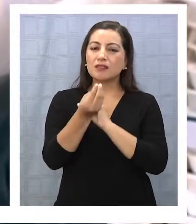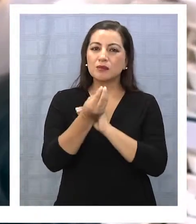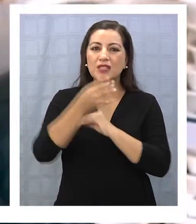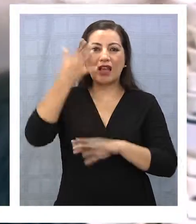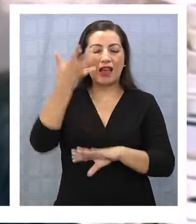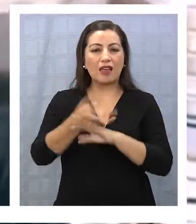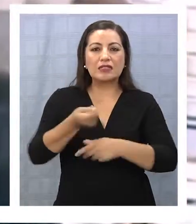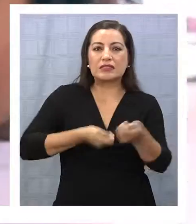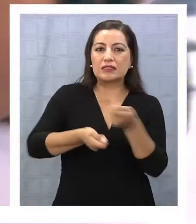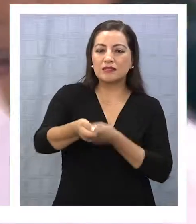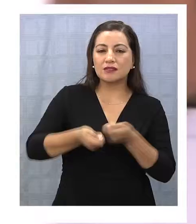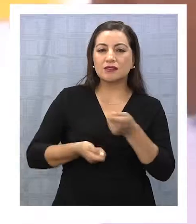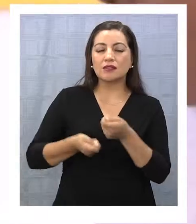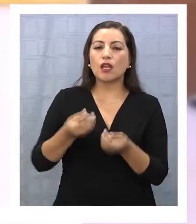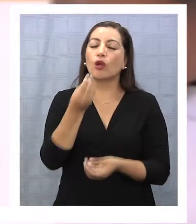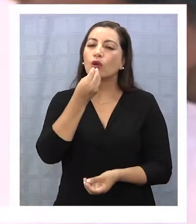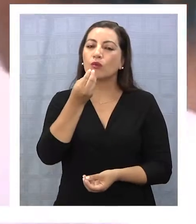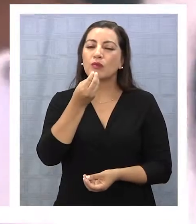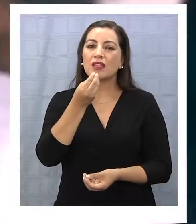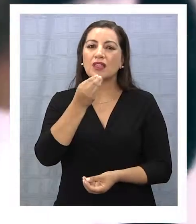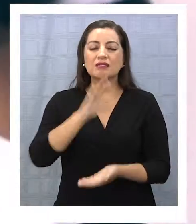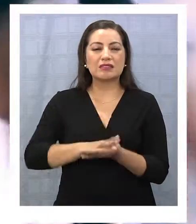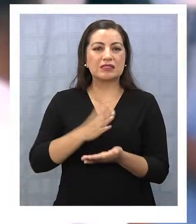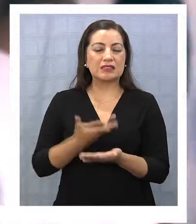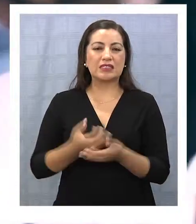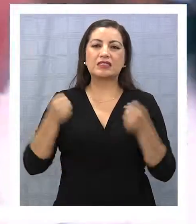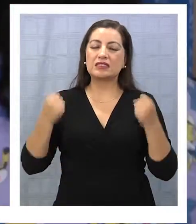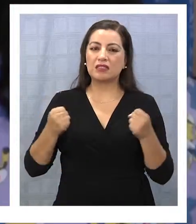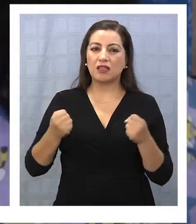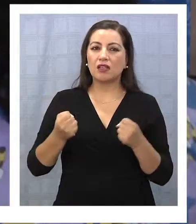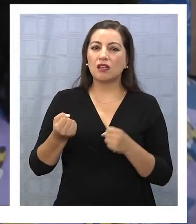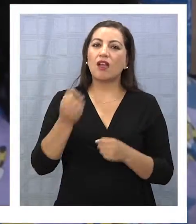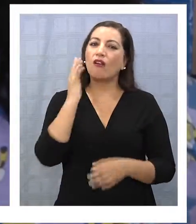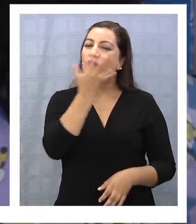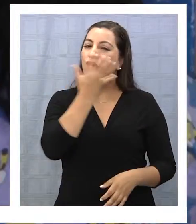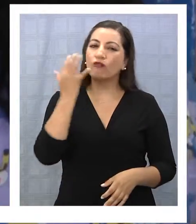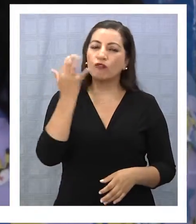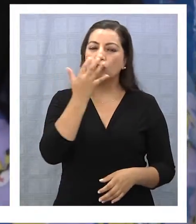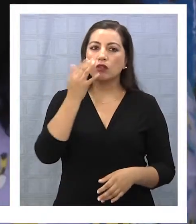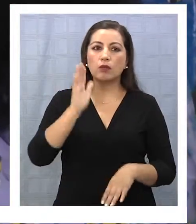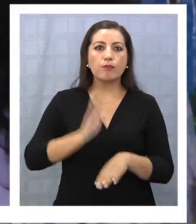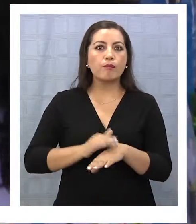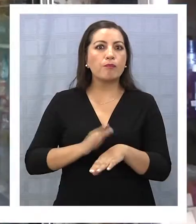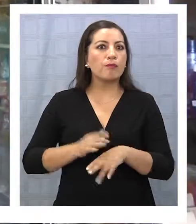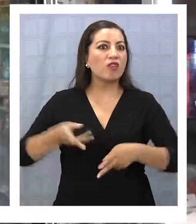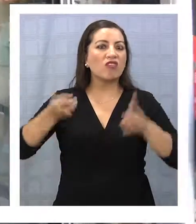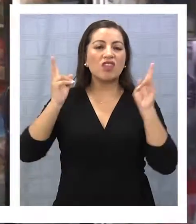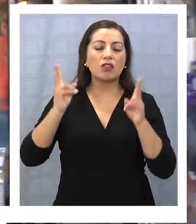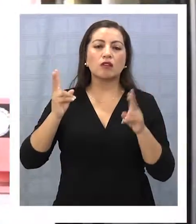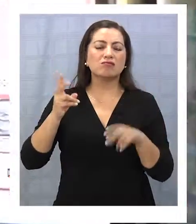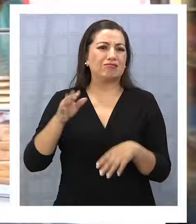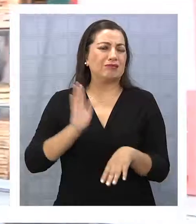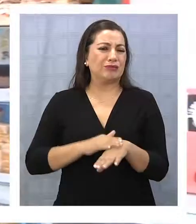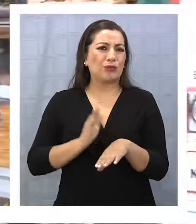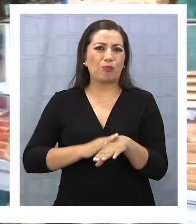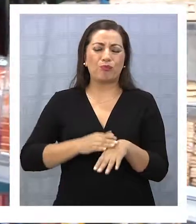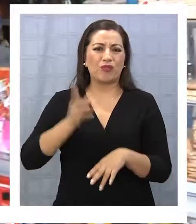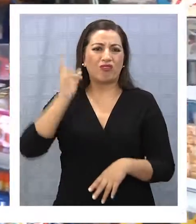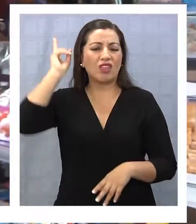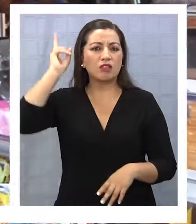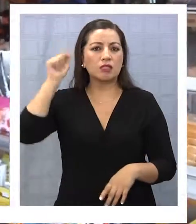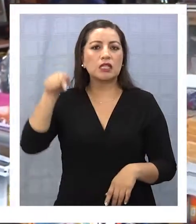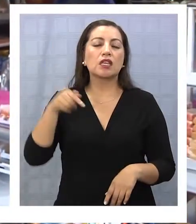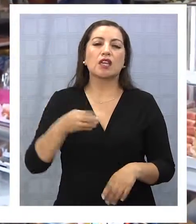los kioscos por alimentos sanos como frutas, frutos secos y prohibiendo la venta de snacks como papas fritas y golosinas.